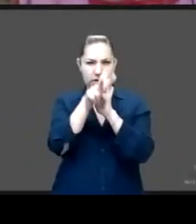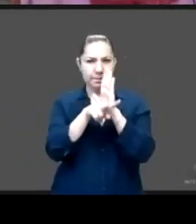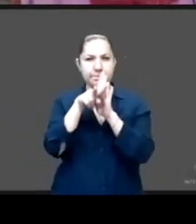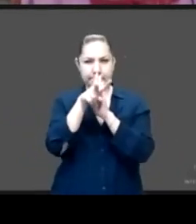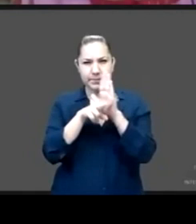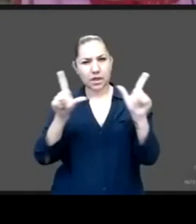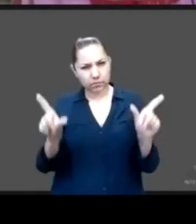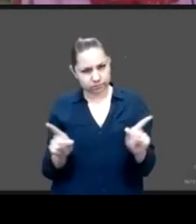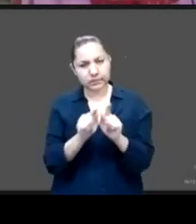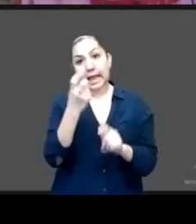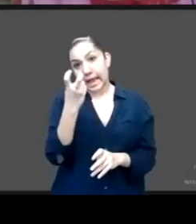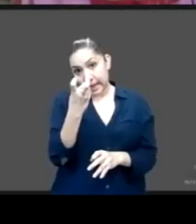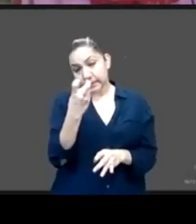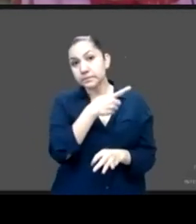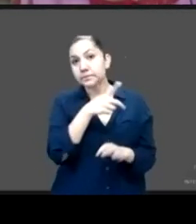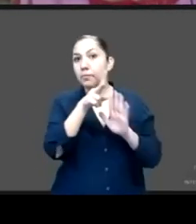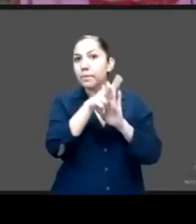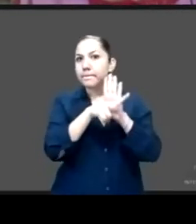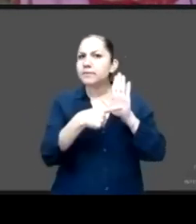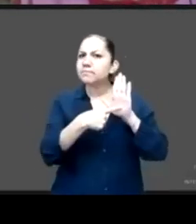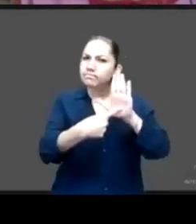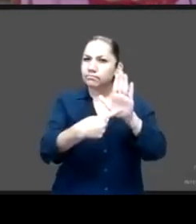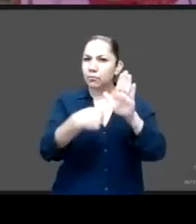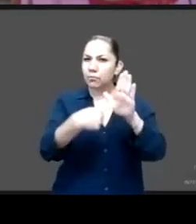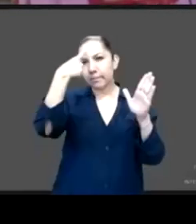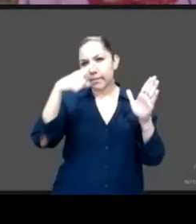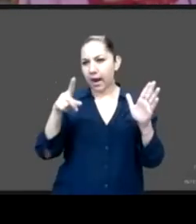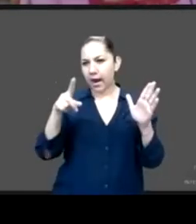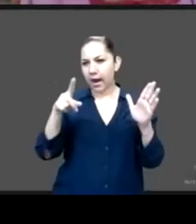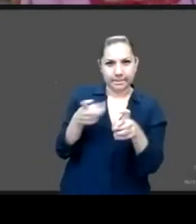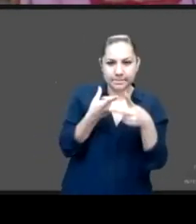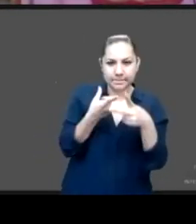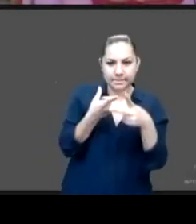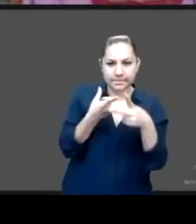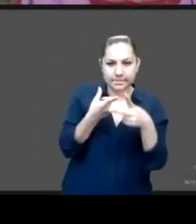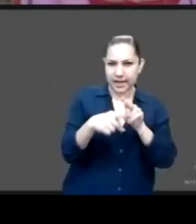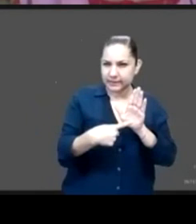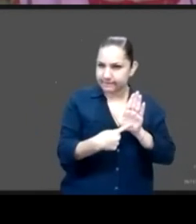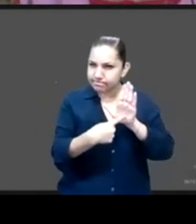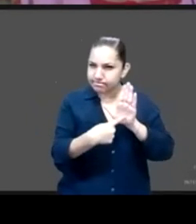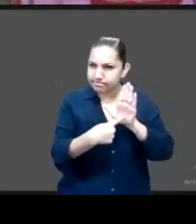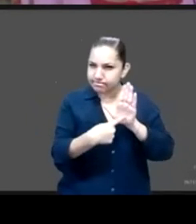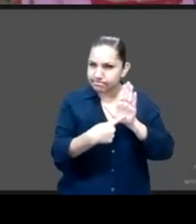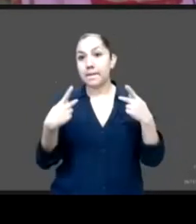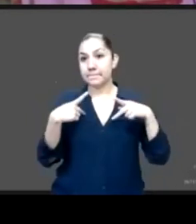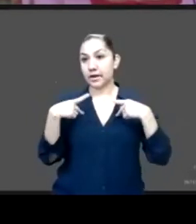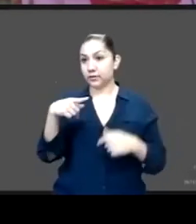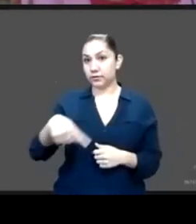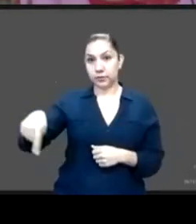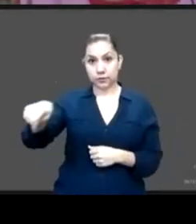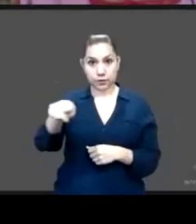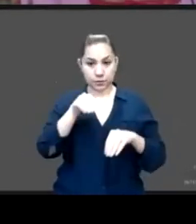arrancar y hacer una especie de introducción al tema. Y le pediría a quienes nos están apoyando con esta transmisión,